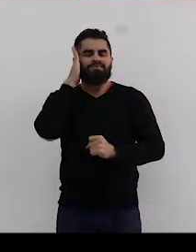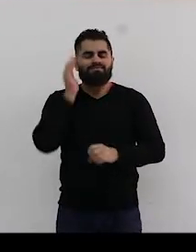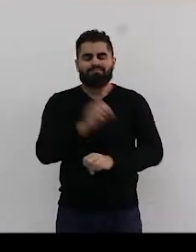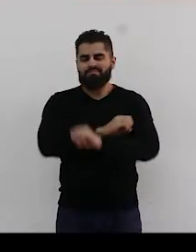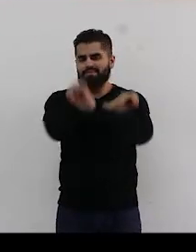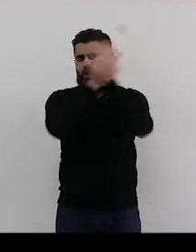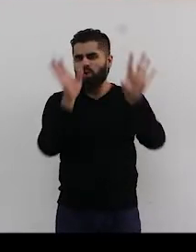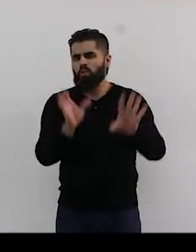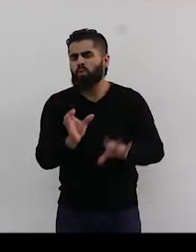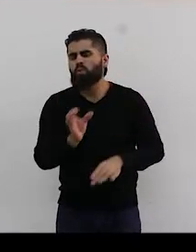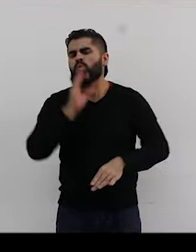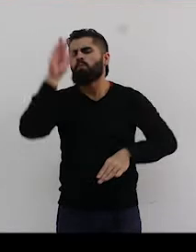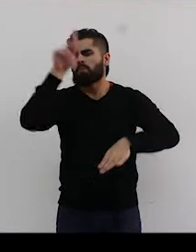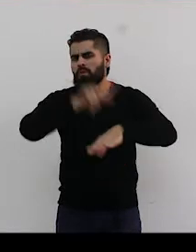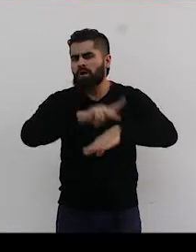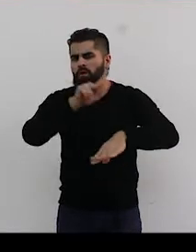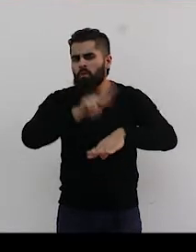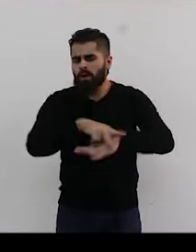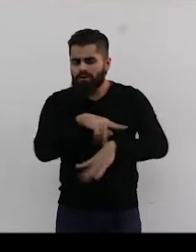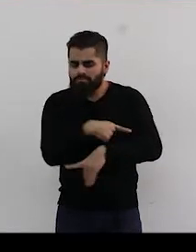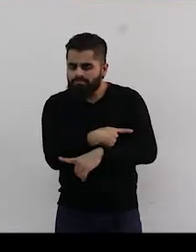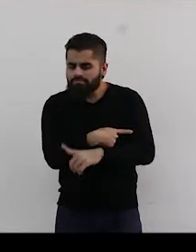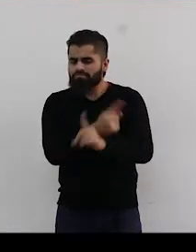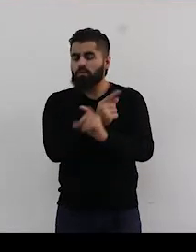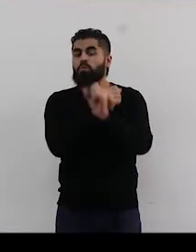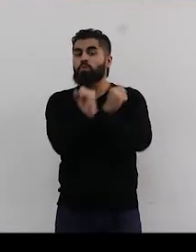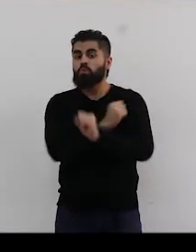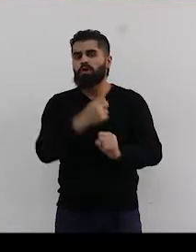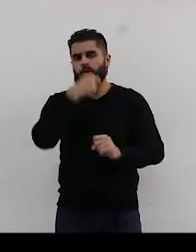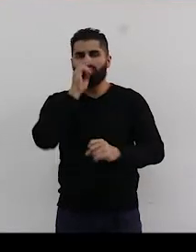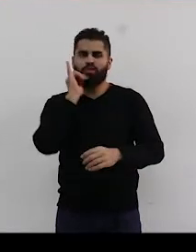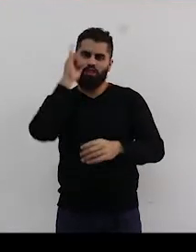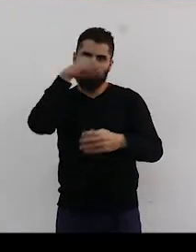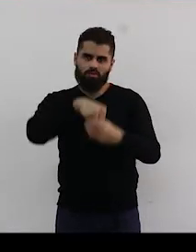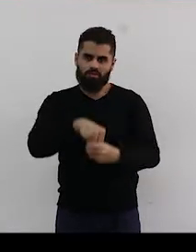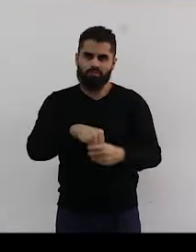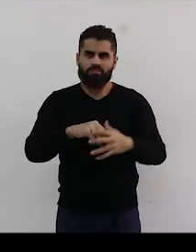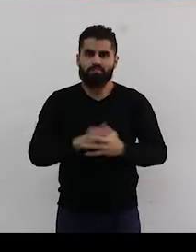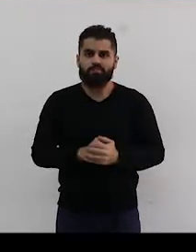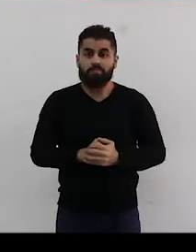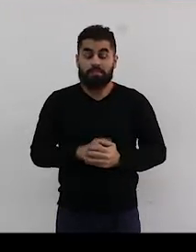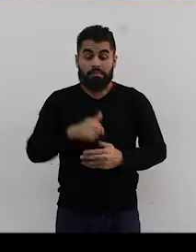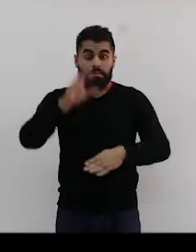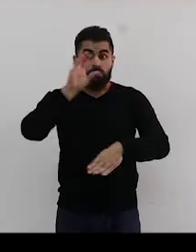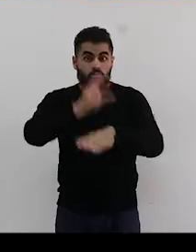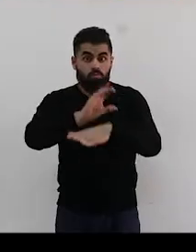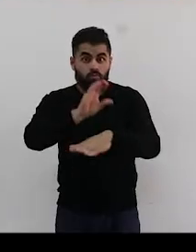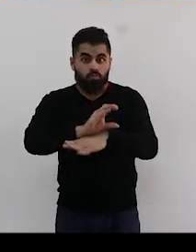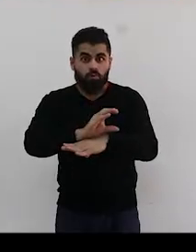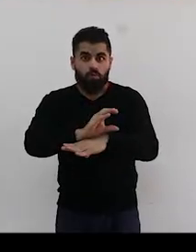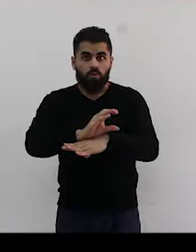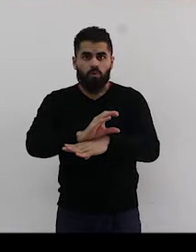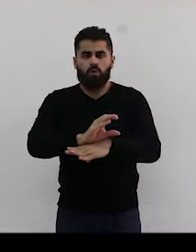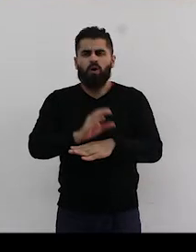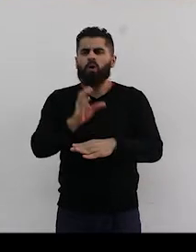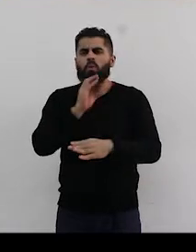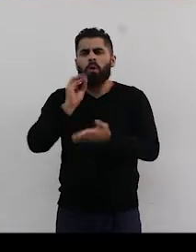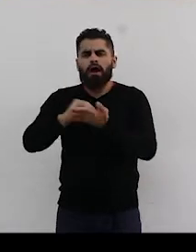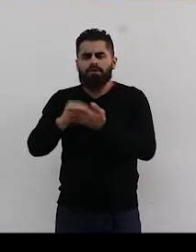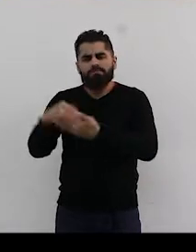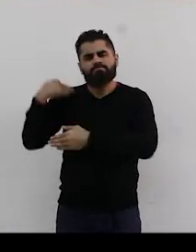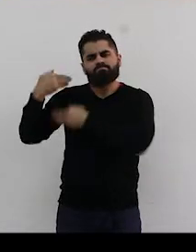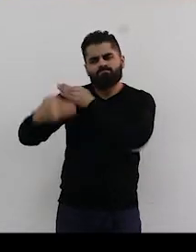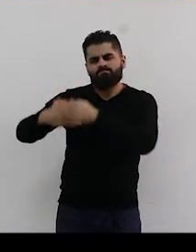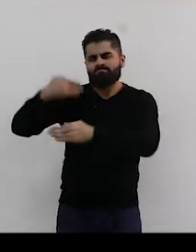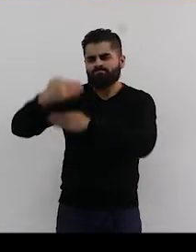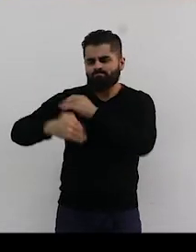tratar un poco aquí en Paraguay también de reorientar lo que es la educación inclusiva. Este curso, que